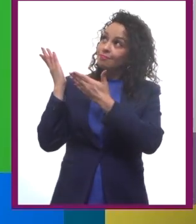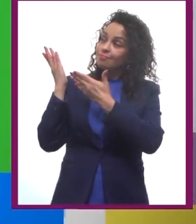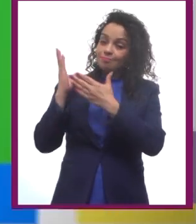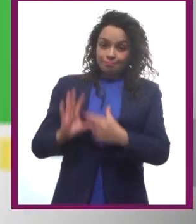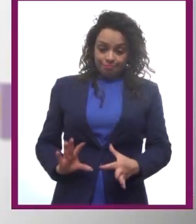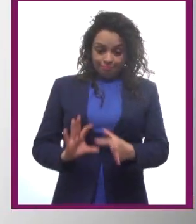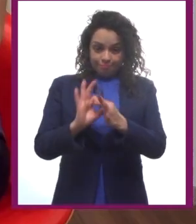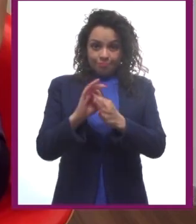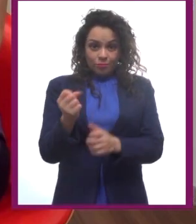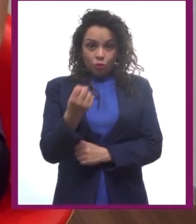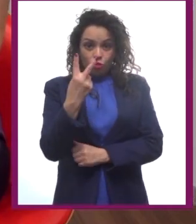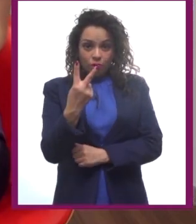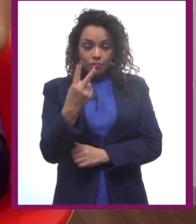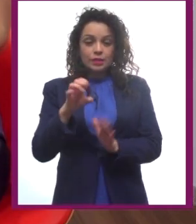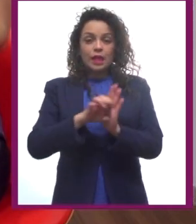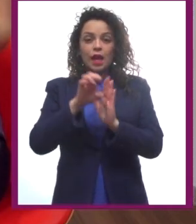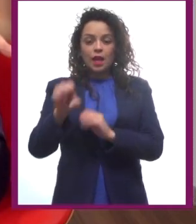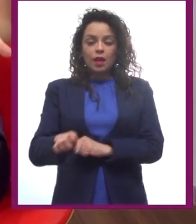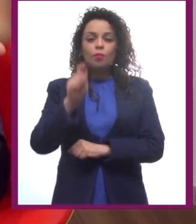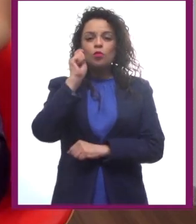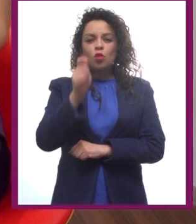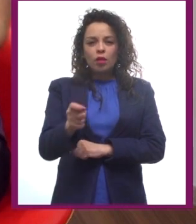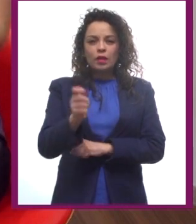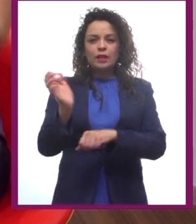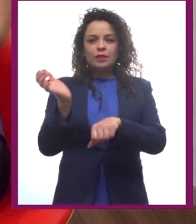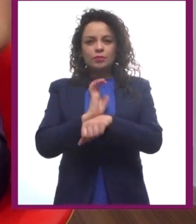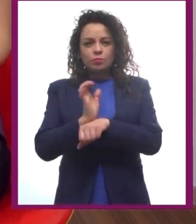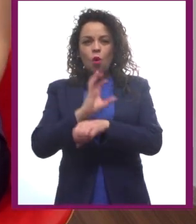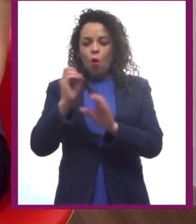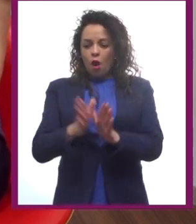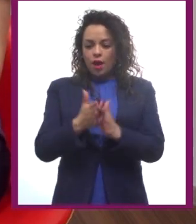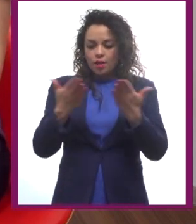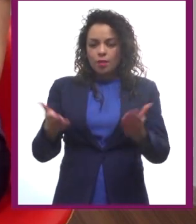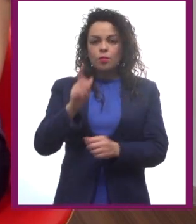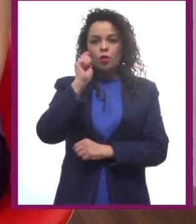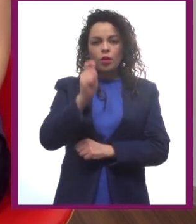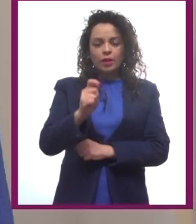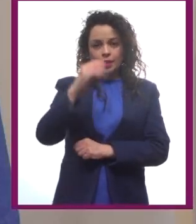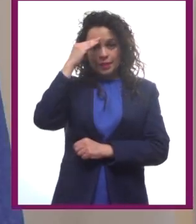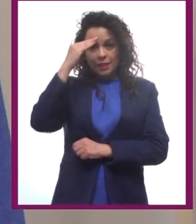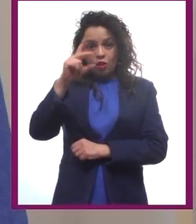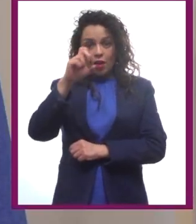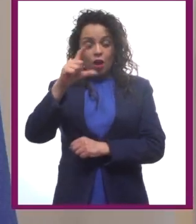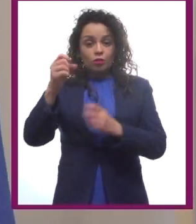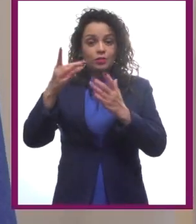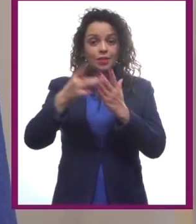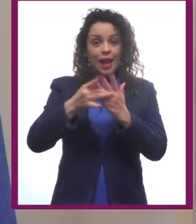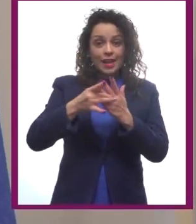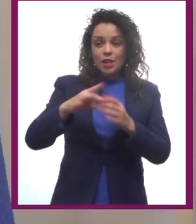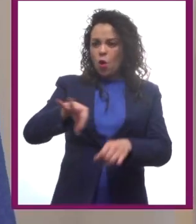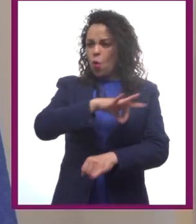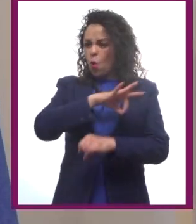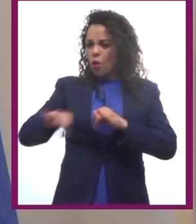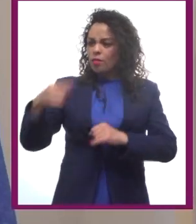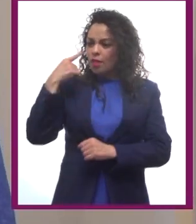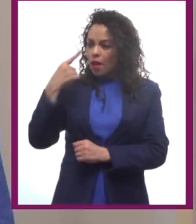Por ejemplo, la trilogía del Señor de los Anillos nos muestra especialmente al final que Frodo y Sam sueñan con volver a